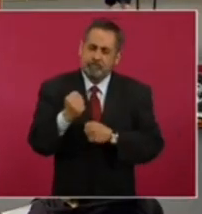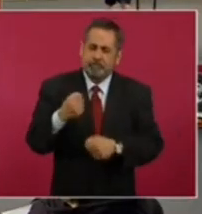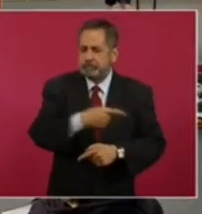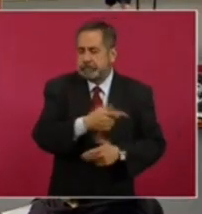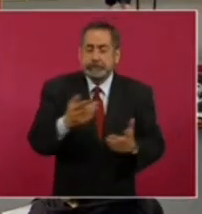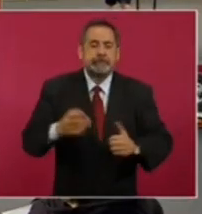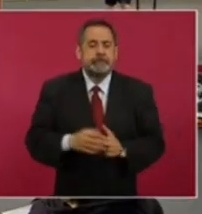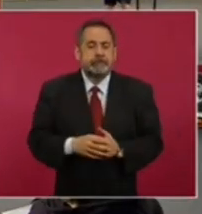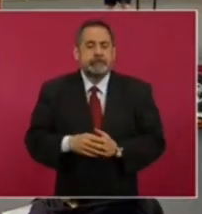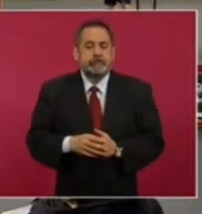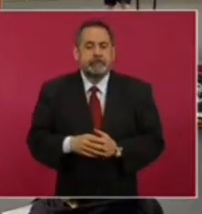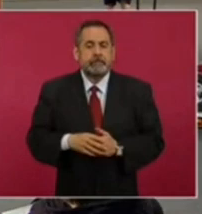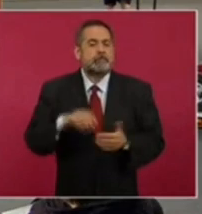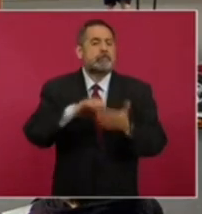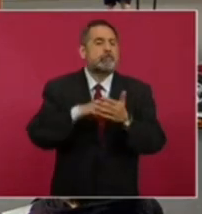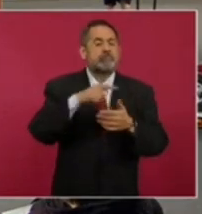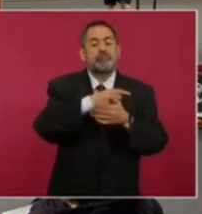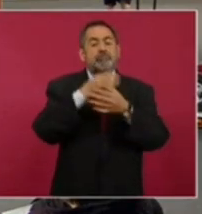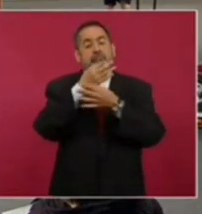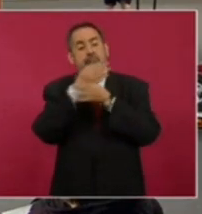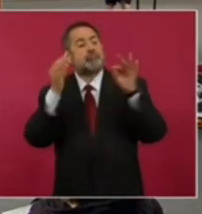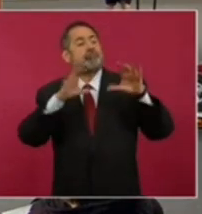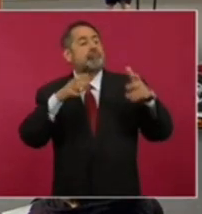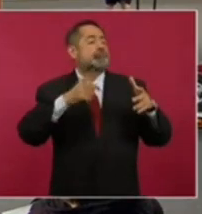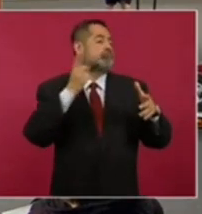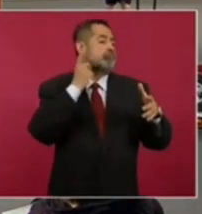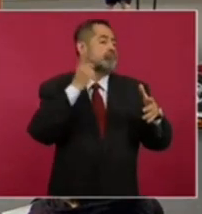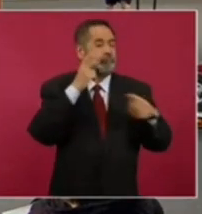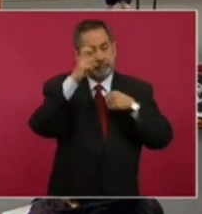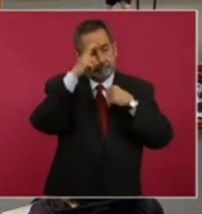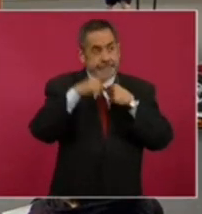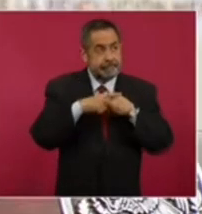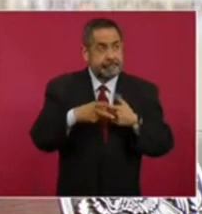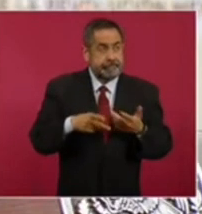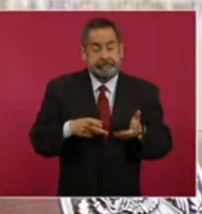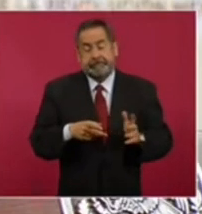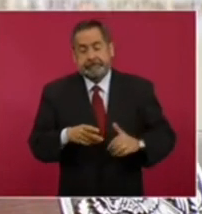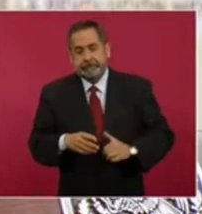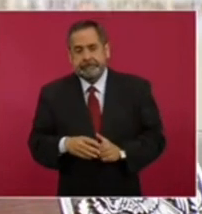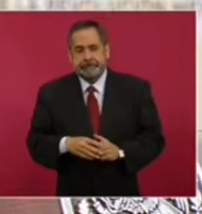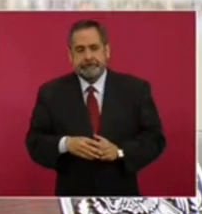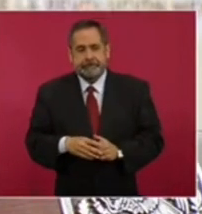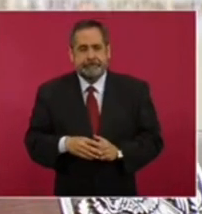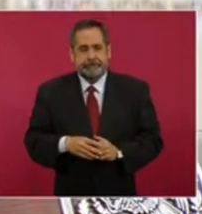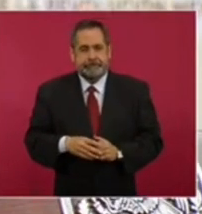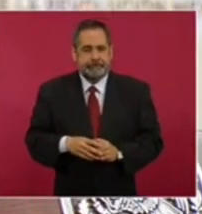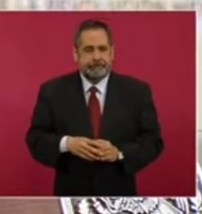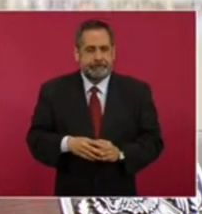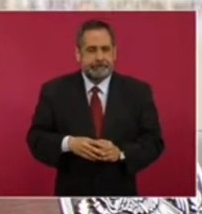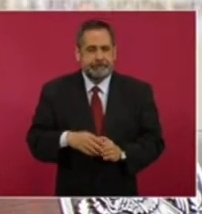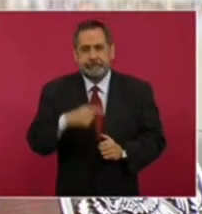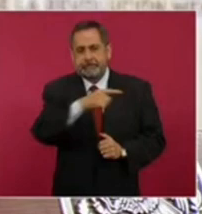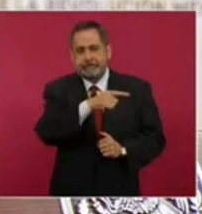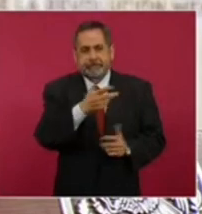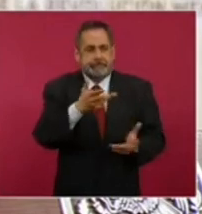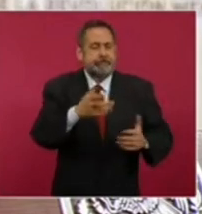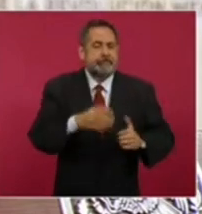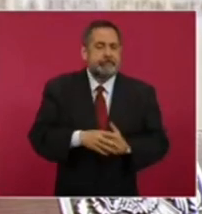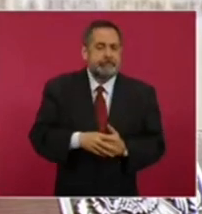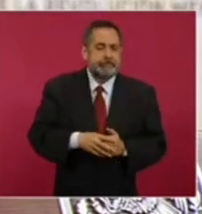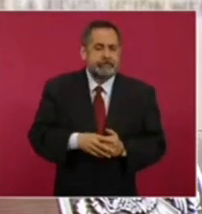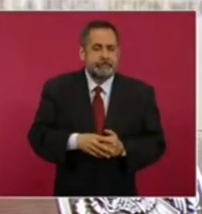Lo de la declaración de los diputados europeos, que lo único que